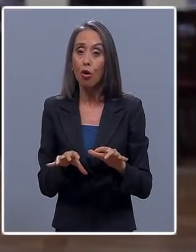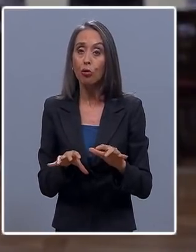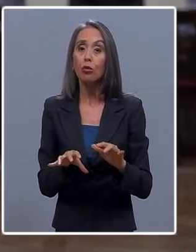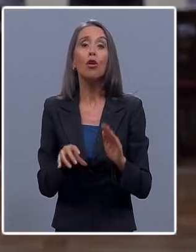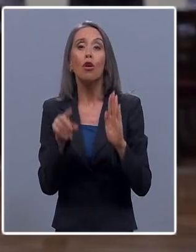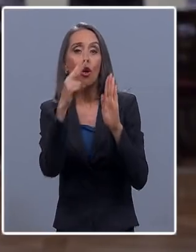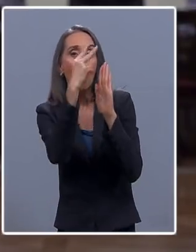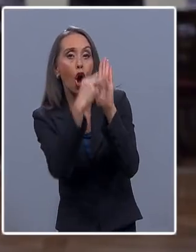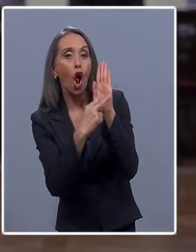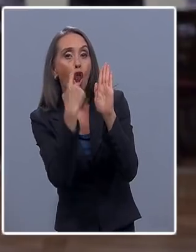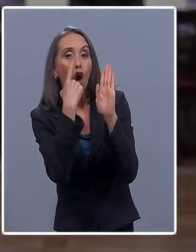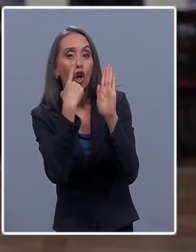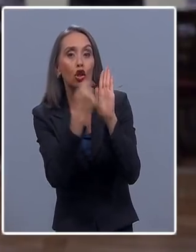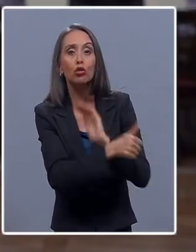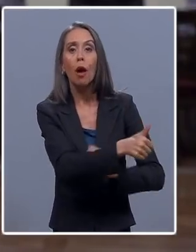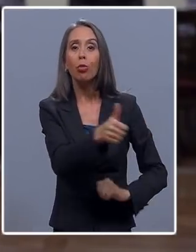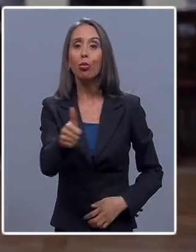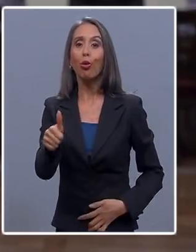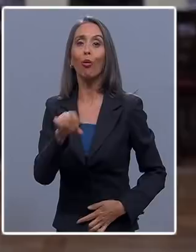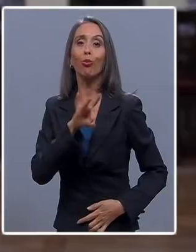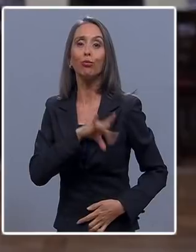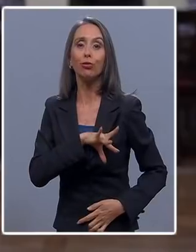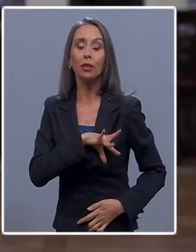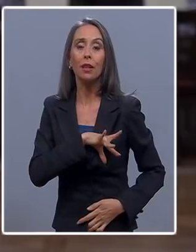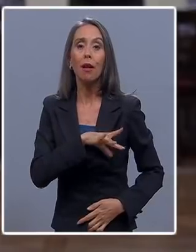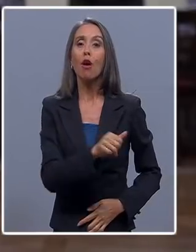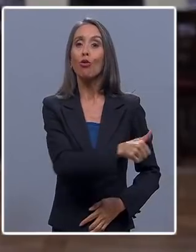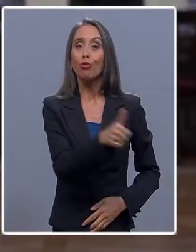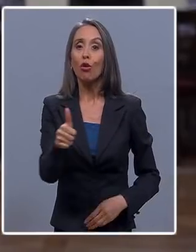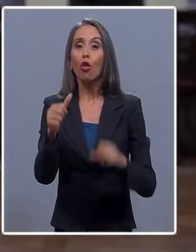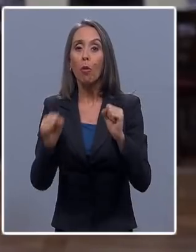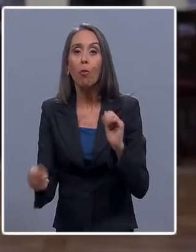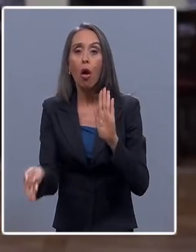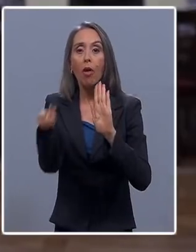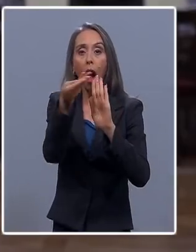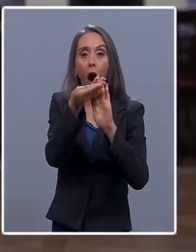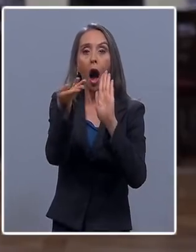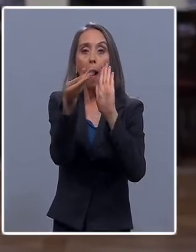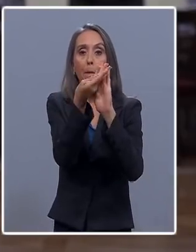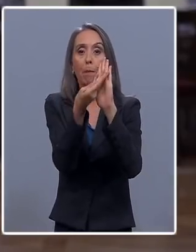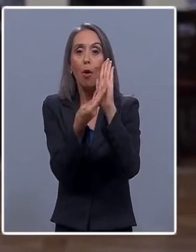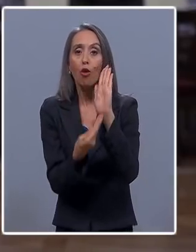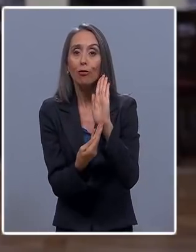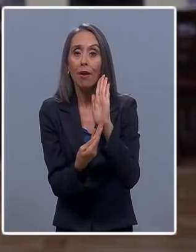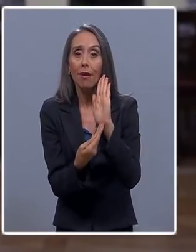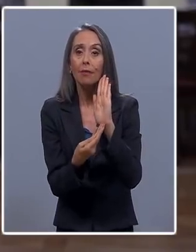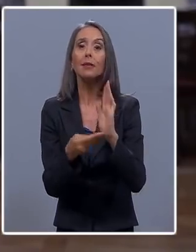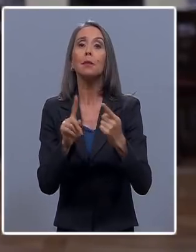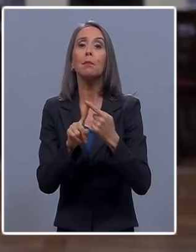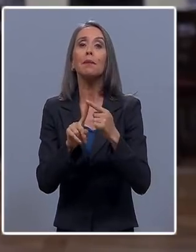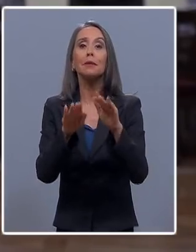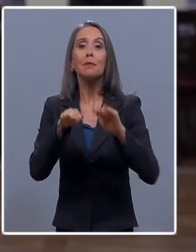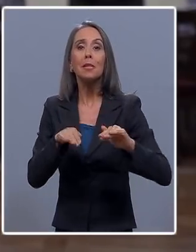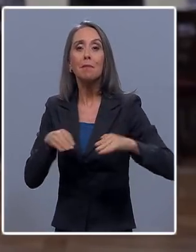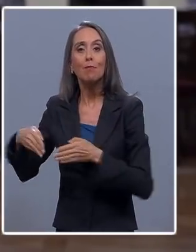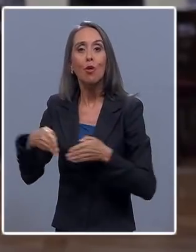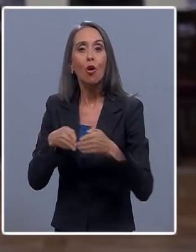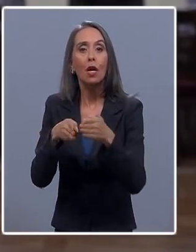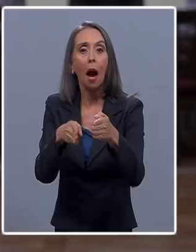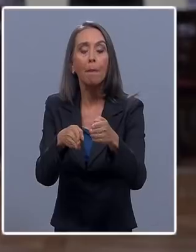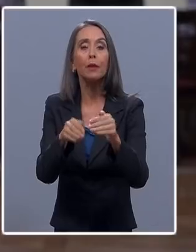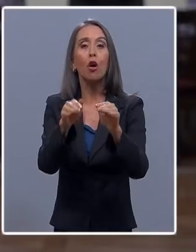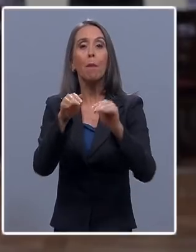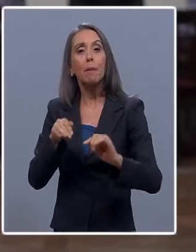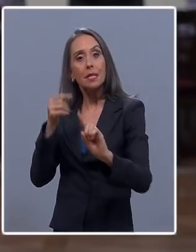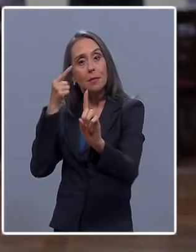conocidos por todos los chilenos, para que todos puedan aportar y ser parte de un mismo camino, de una